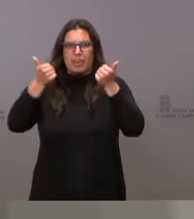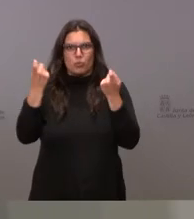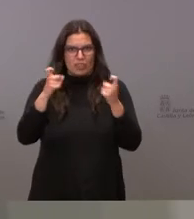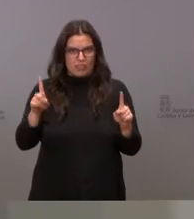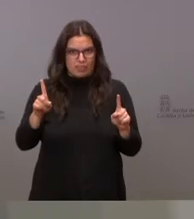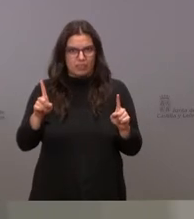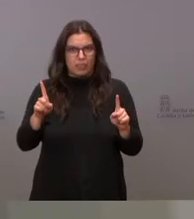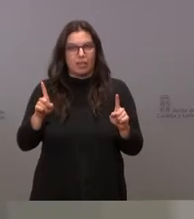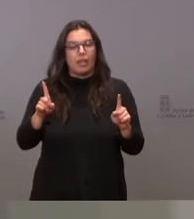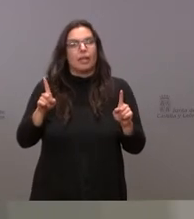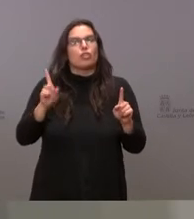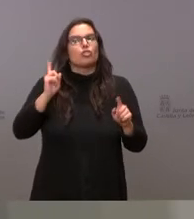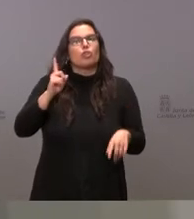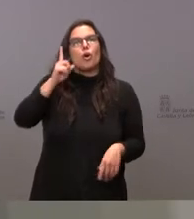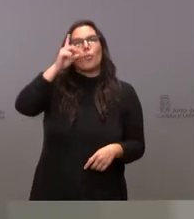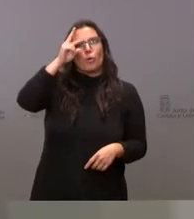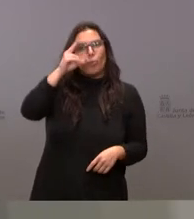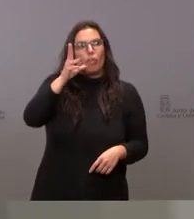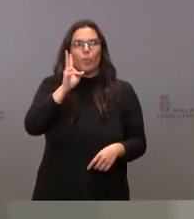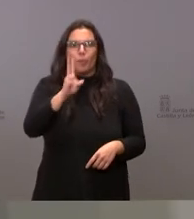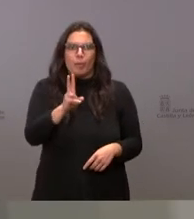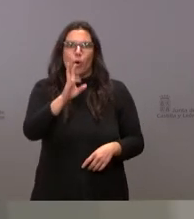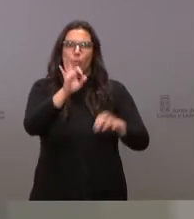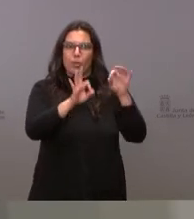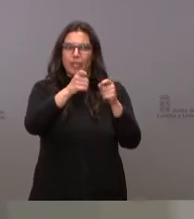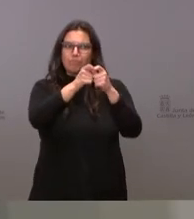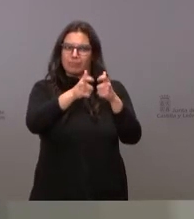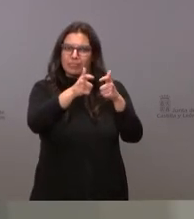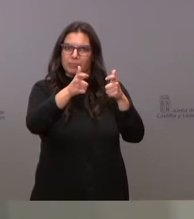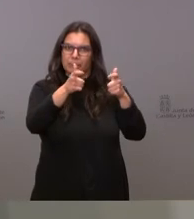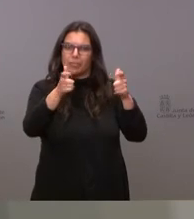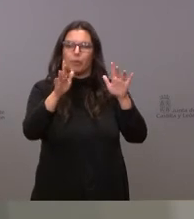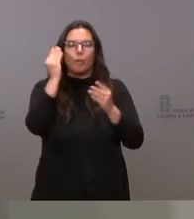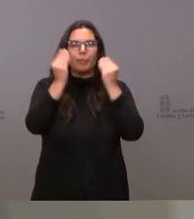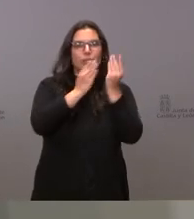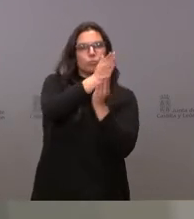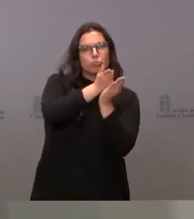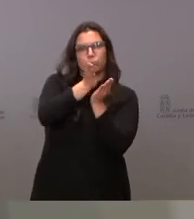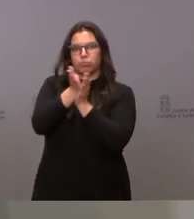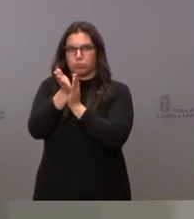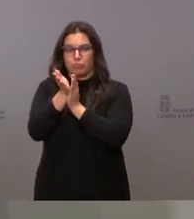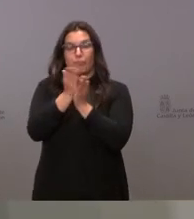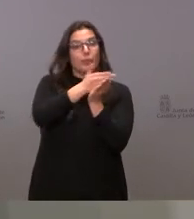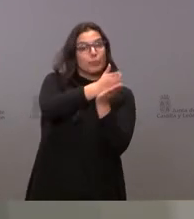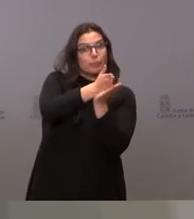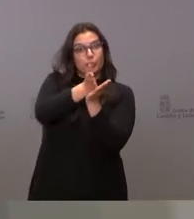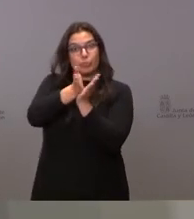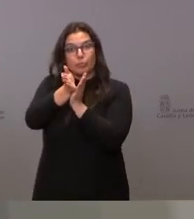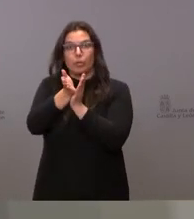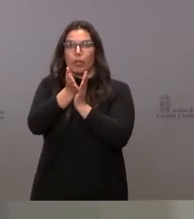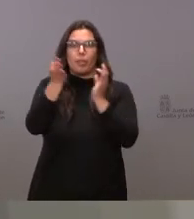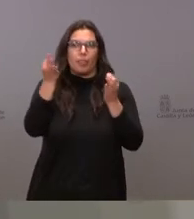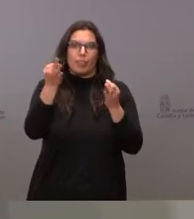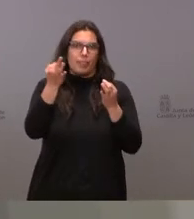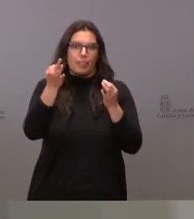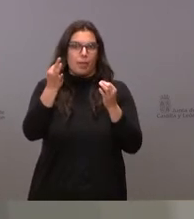preocupados por el incremento constante y estamos planteando alternativas. Esas alternativas deberían empezar obligatoriamente